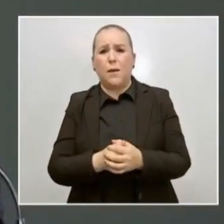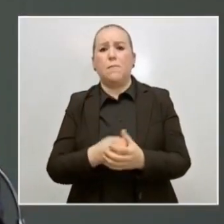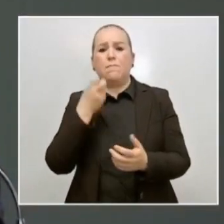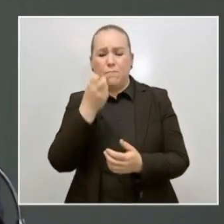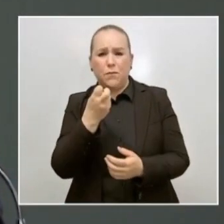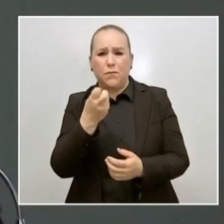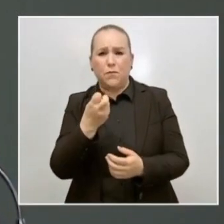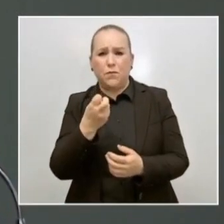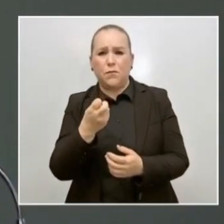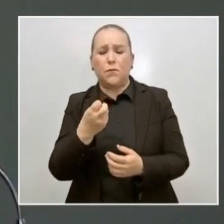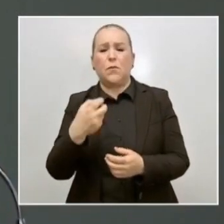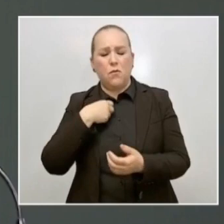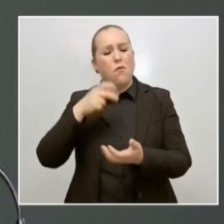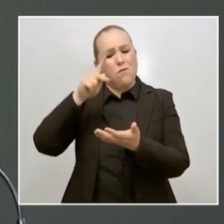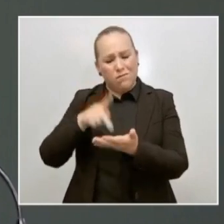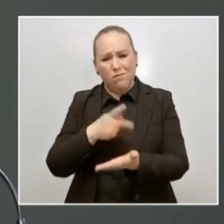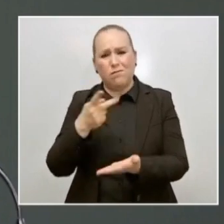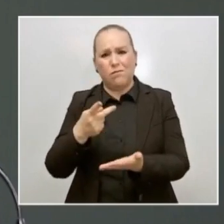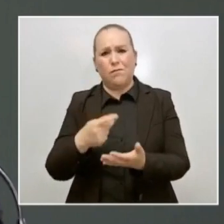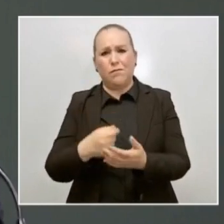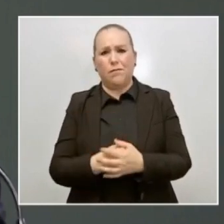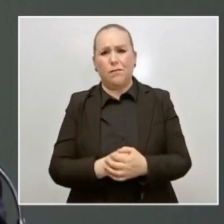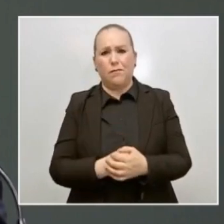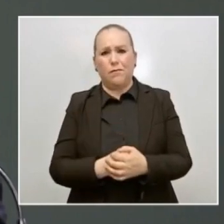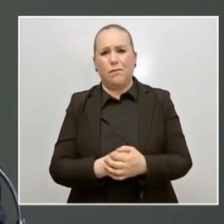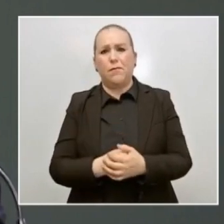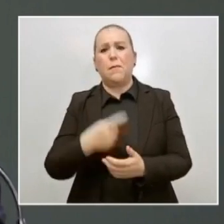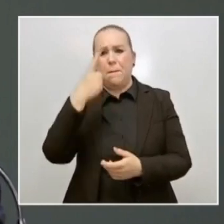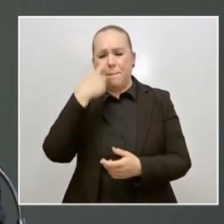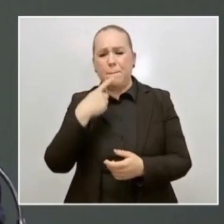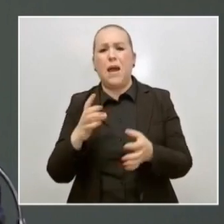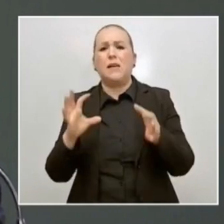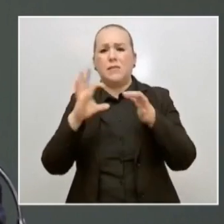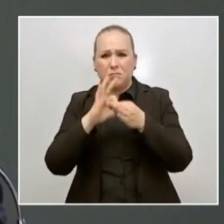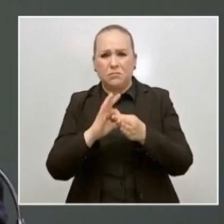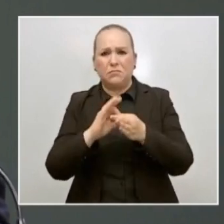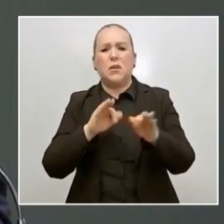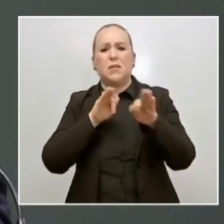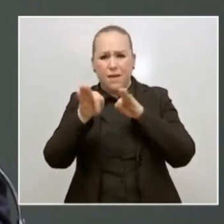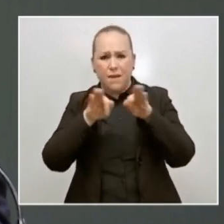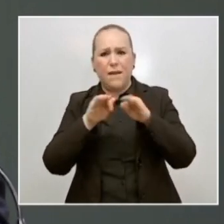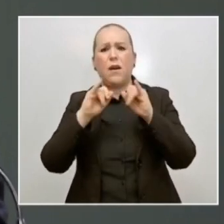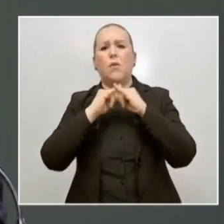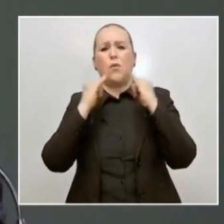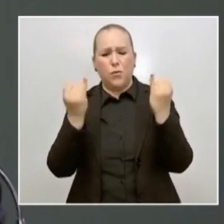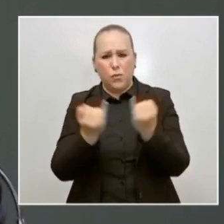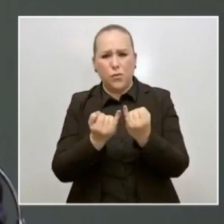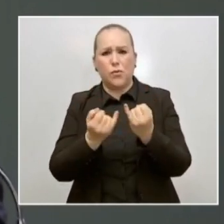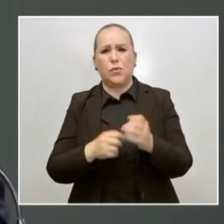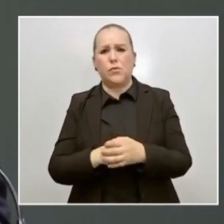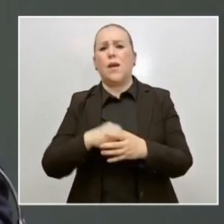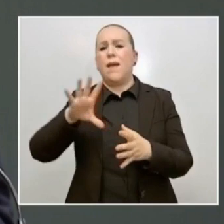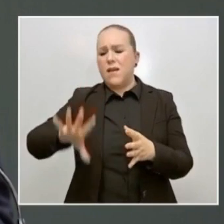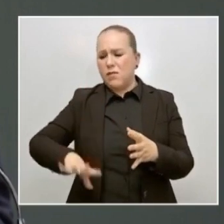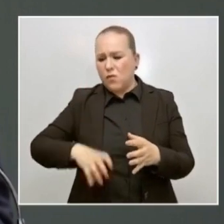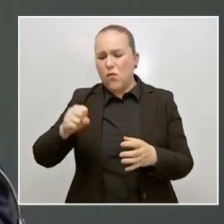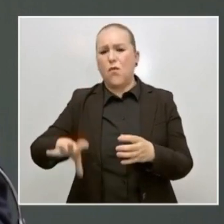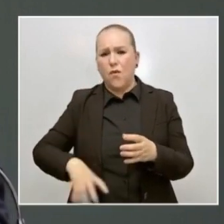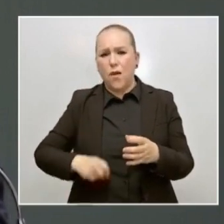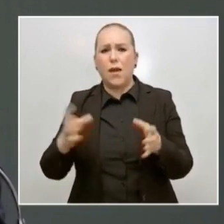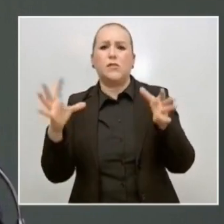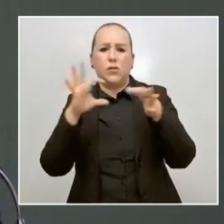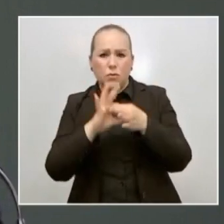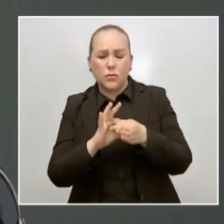ello le reitero la disposición que existe para que sigamos trabajando juntos, redoblando esfuerzos para